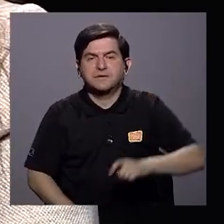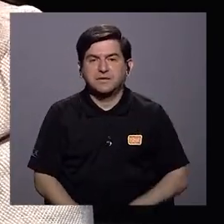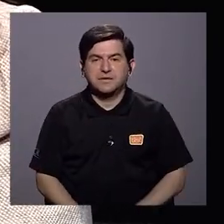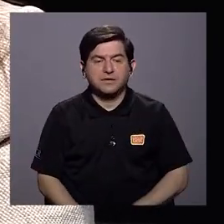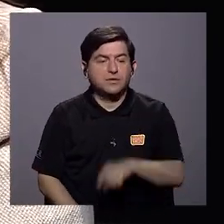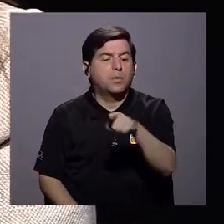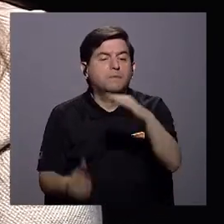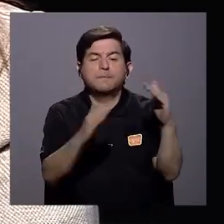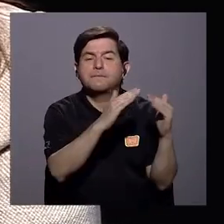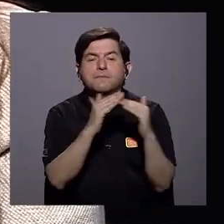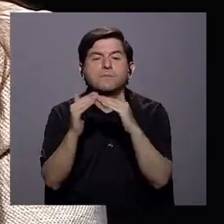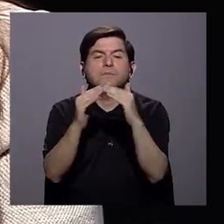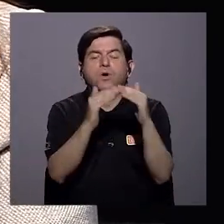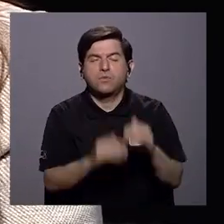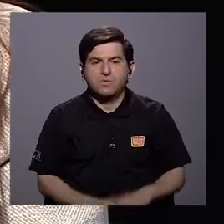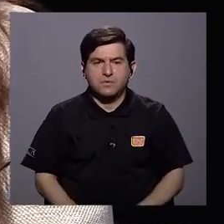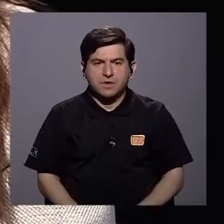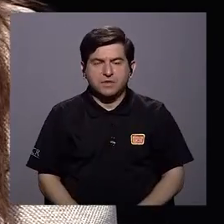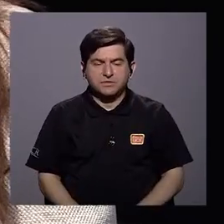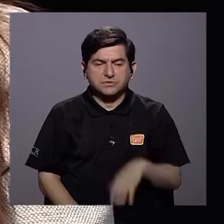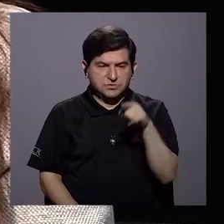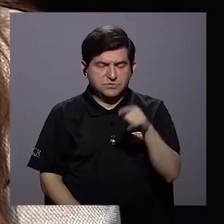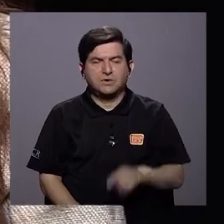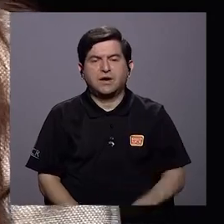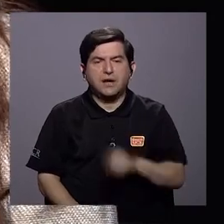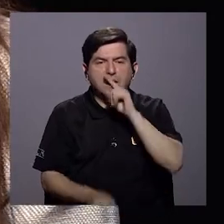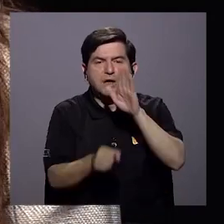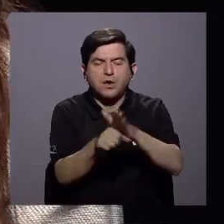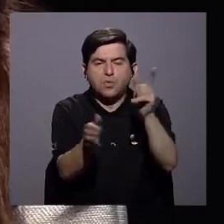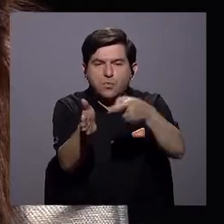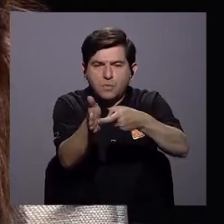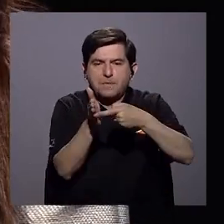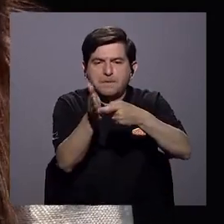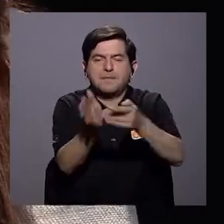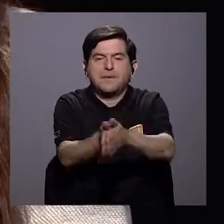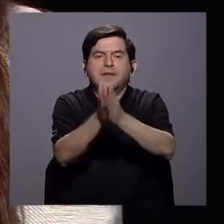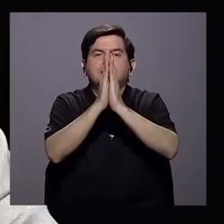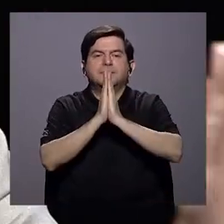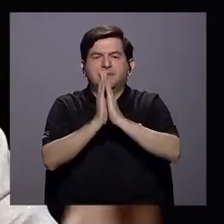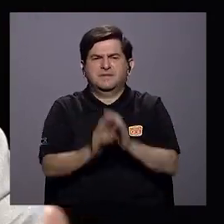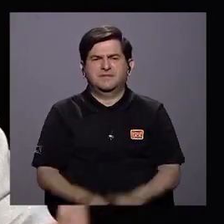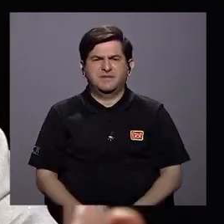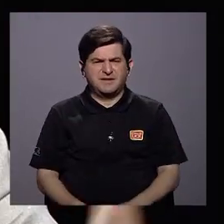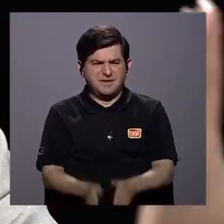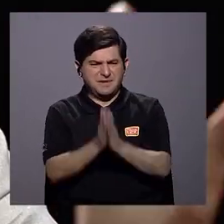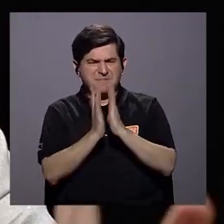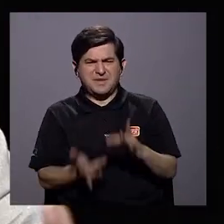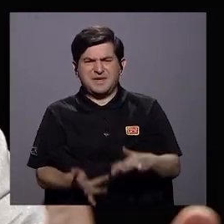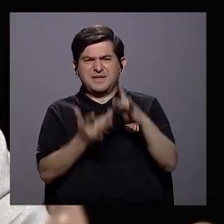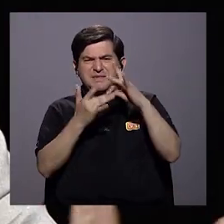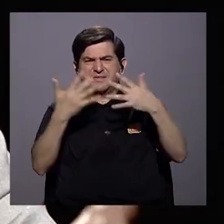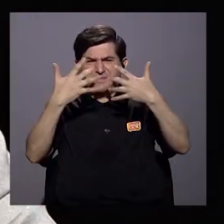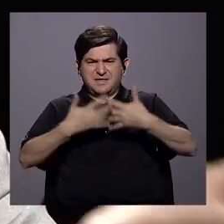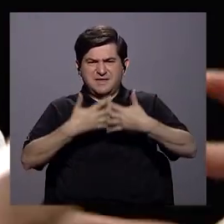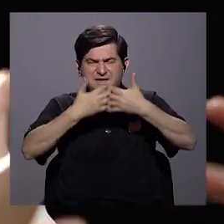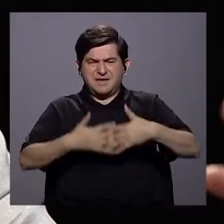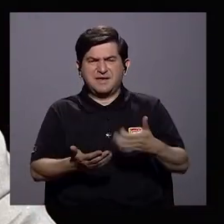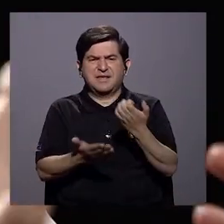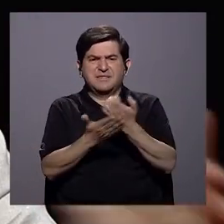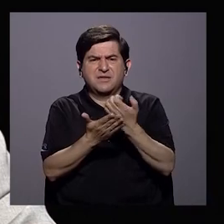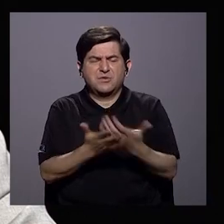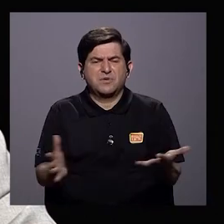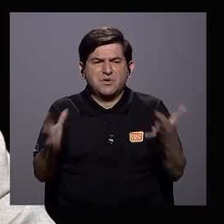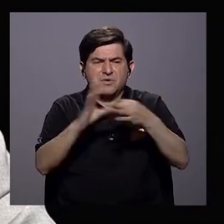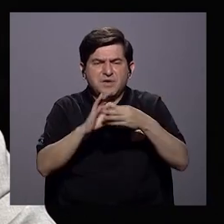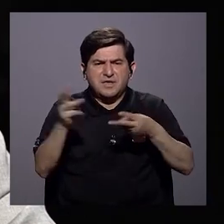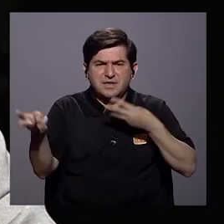que la población se acerque a cerrar esos requerimientos que estamos pidiendo. ¿Qué están pidiendo especialmente las empresas de esa economía